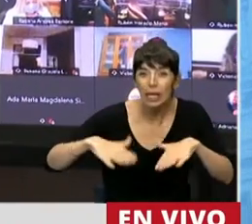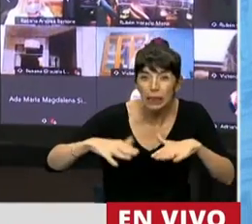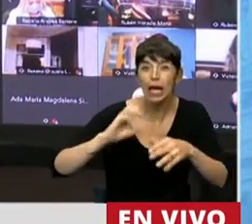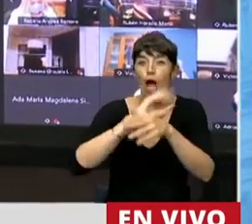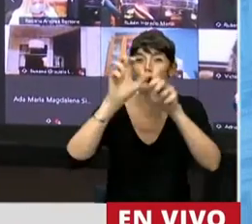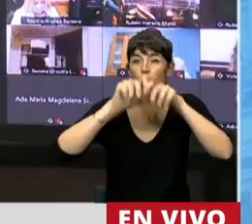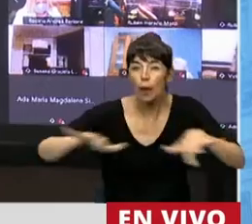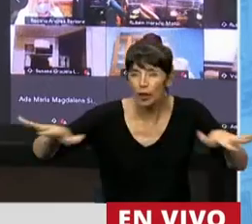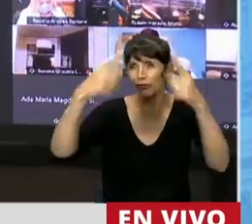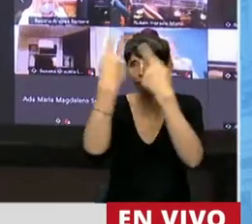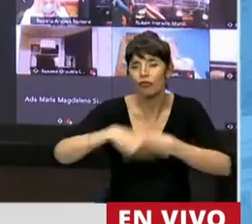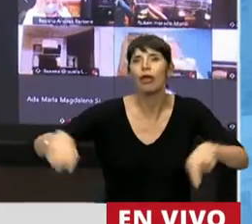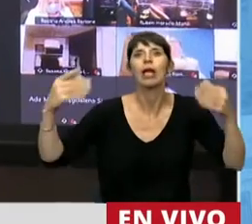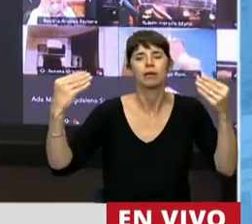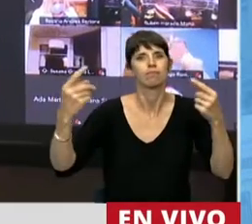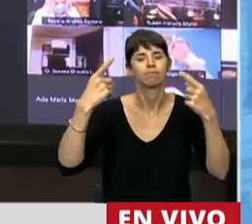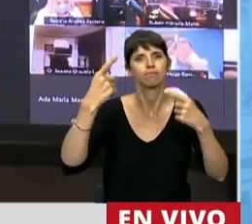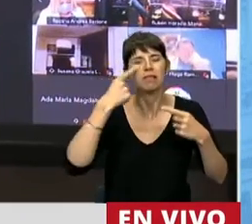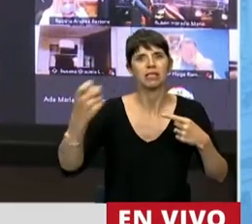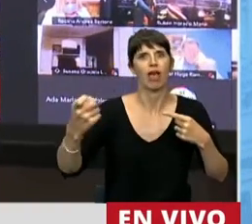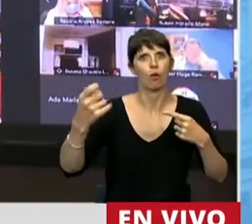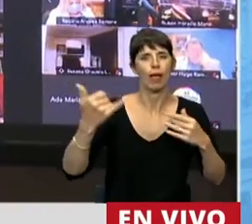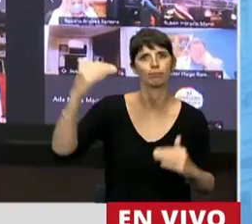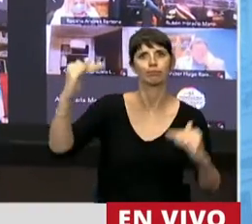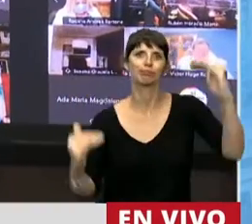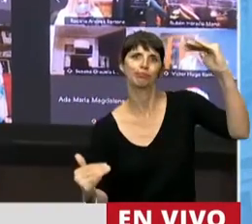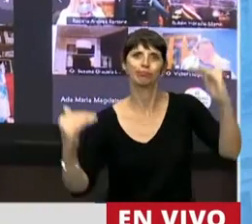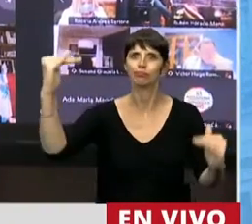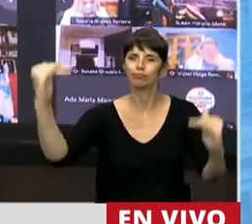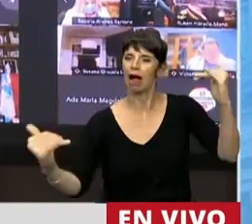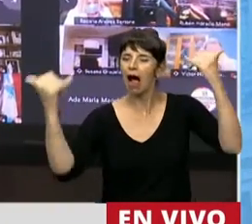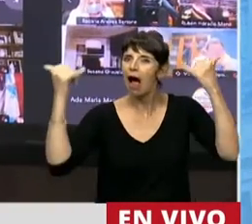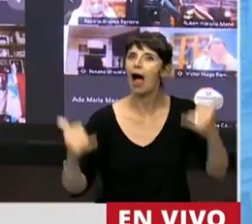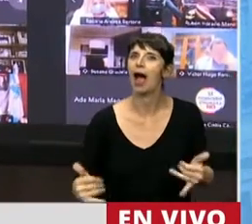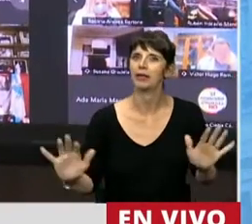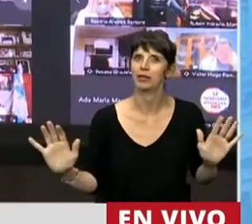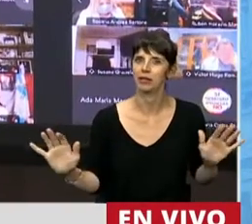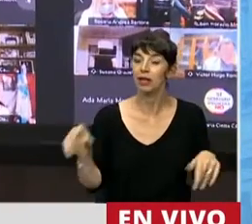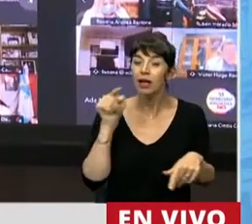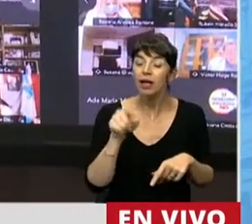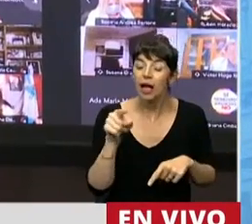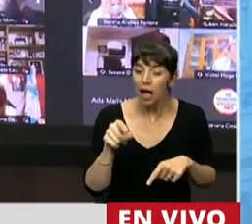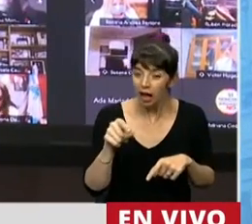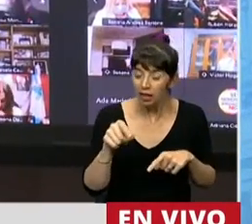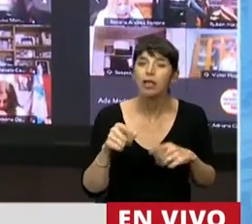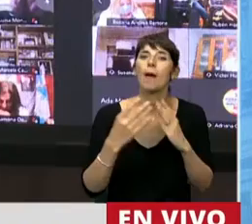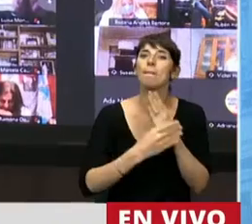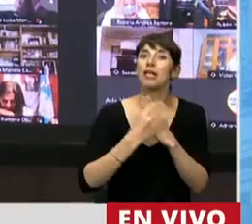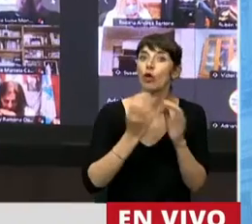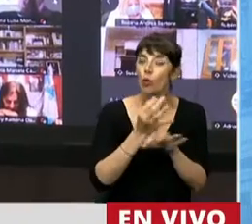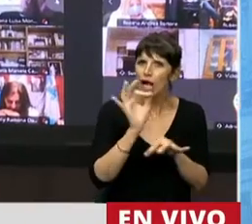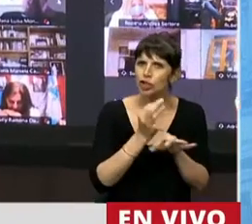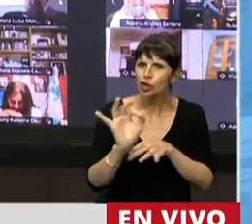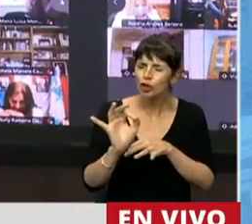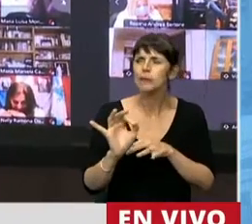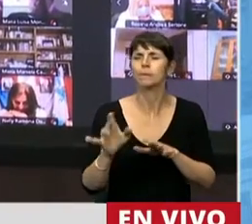diferencias se ven profundizadas en esta pandemia. A partir de ahí el Ministerio de Educación empieza a